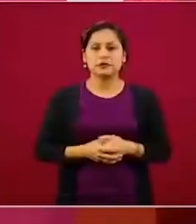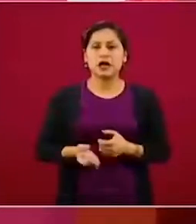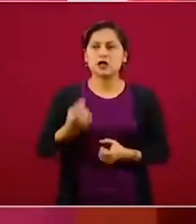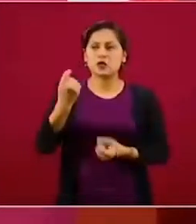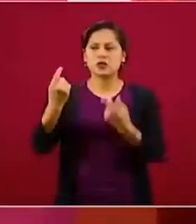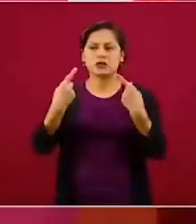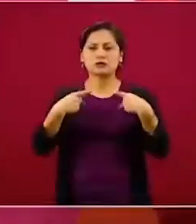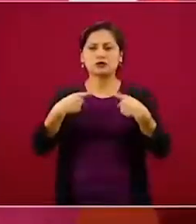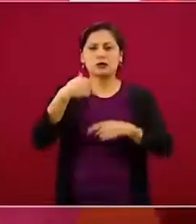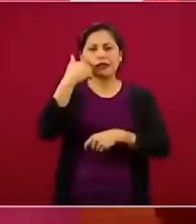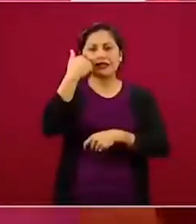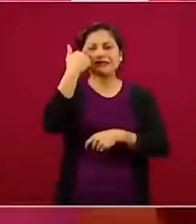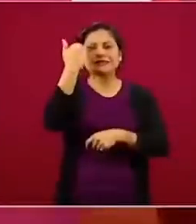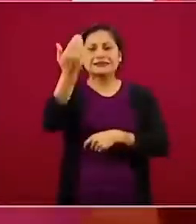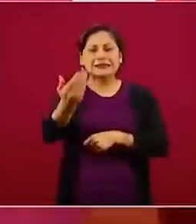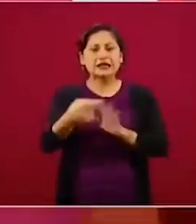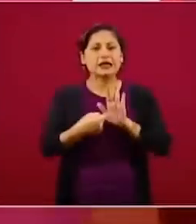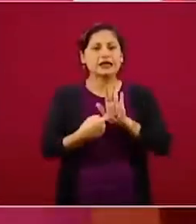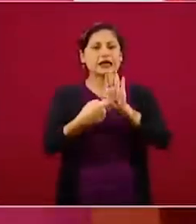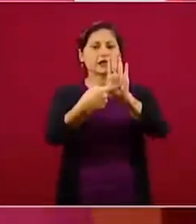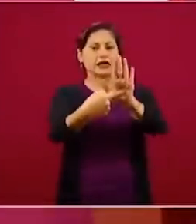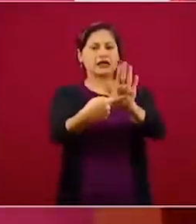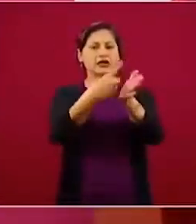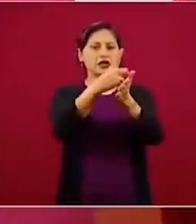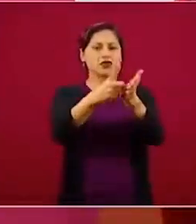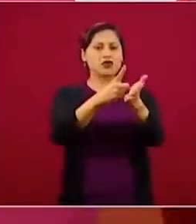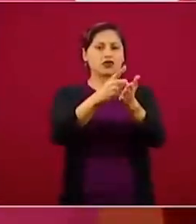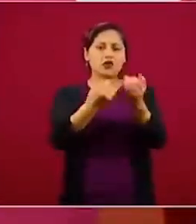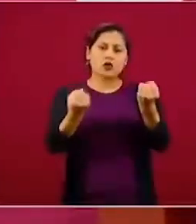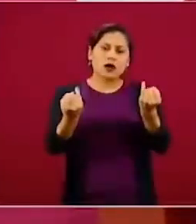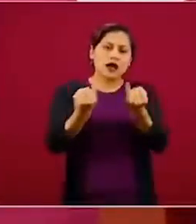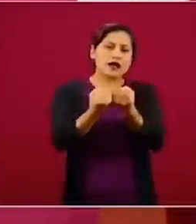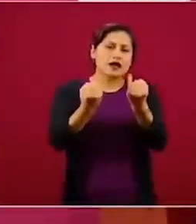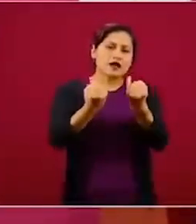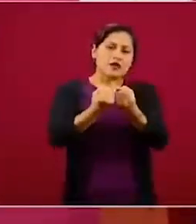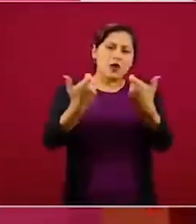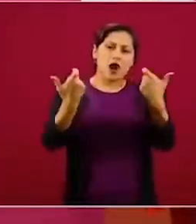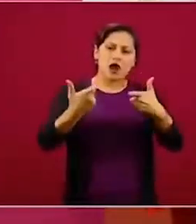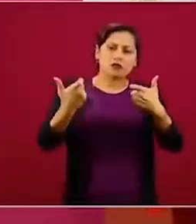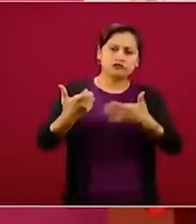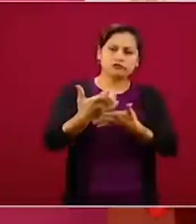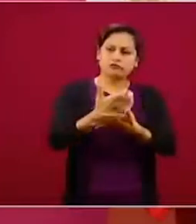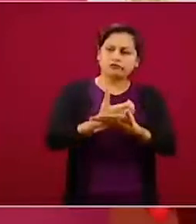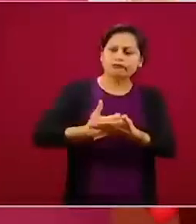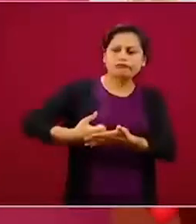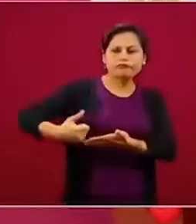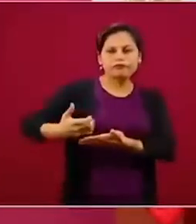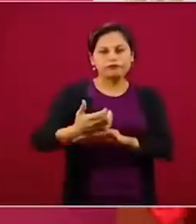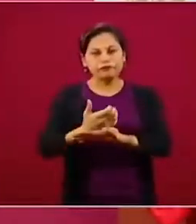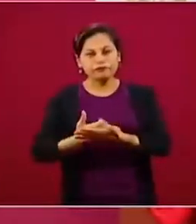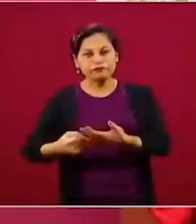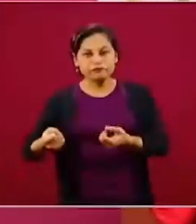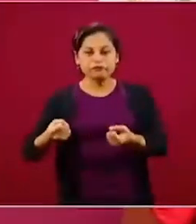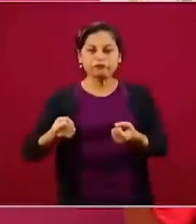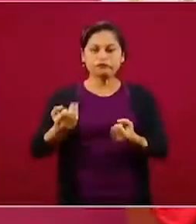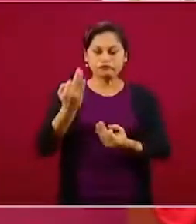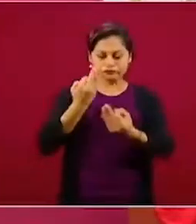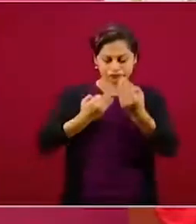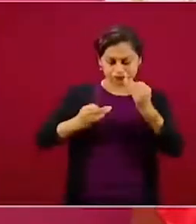drogas tiene que ver con los lujos baratos, tiene que ver con